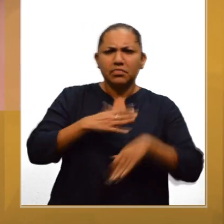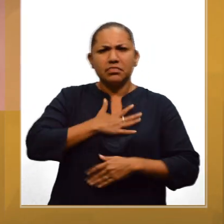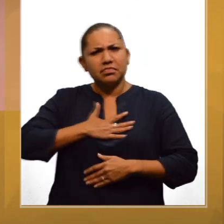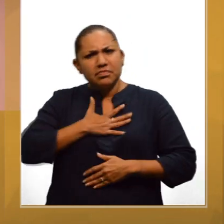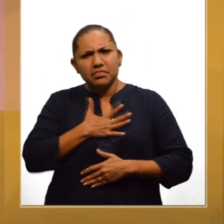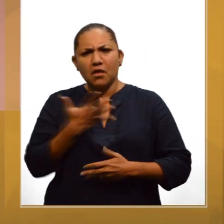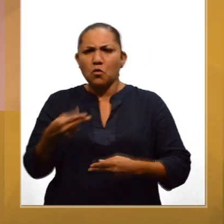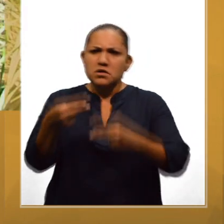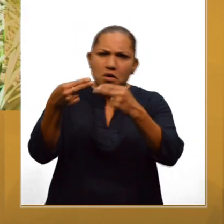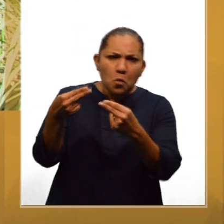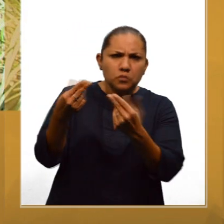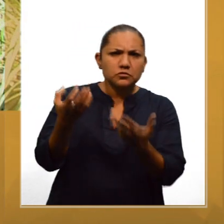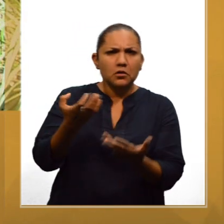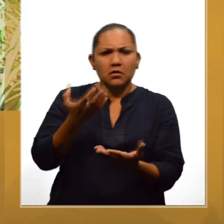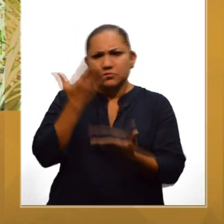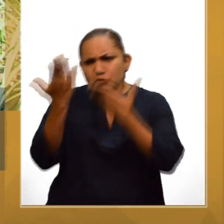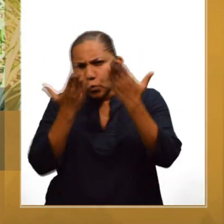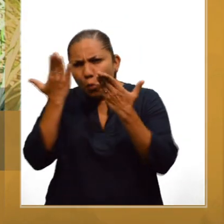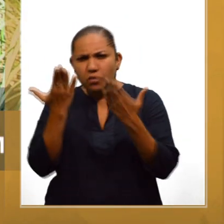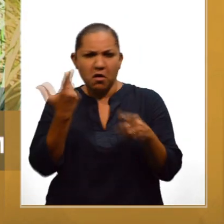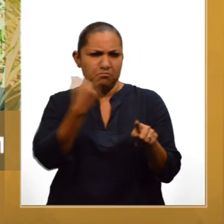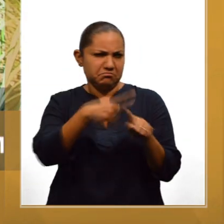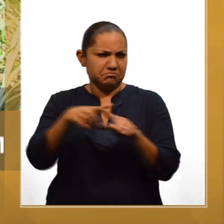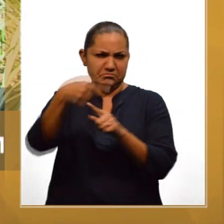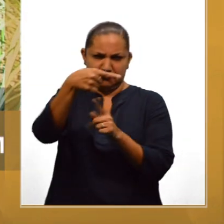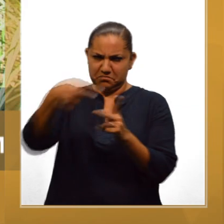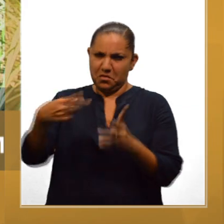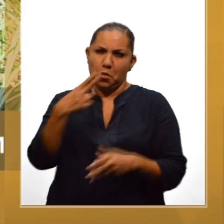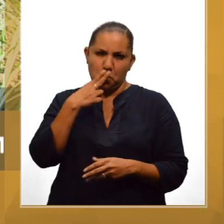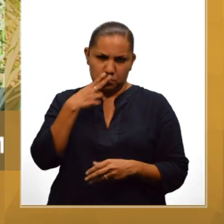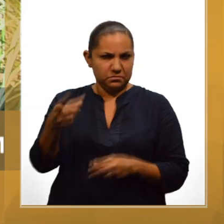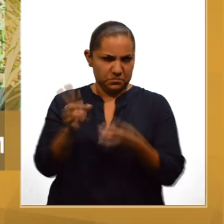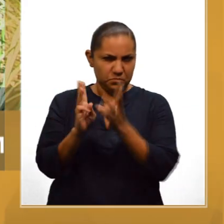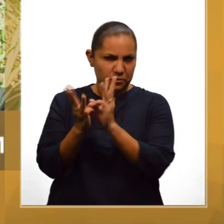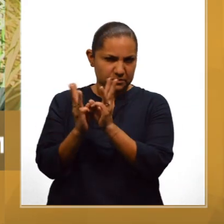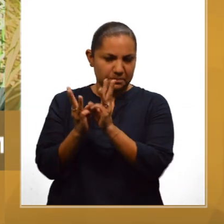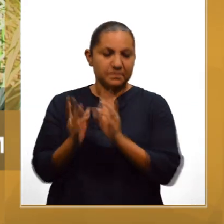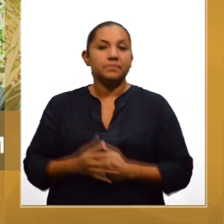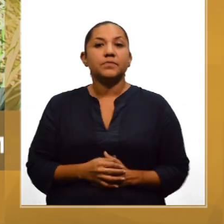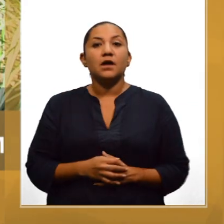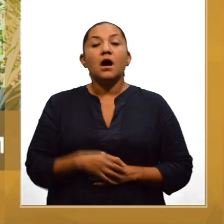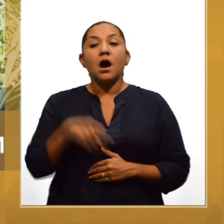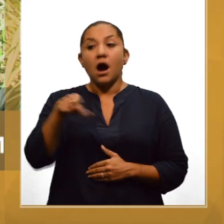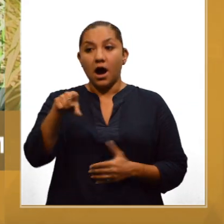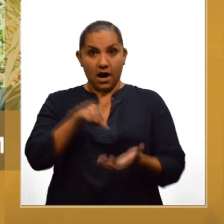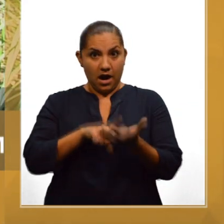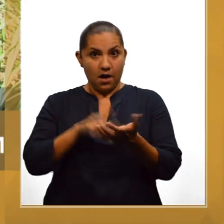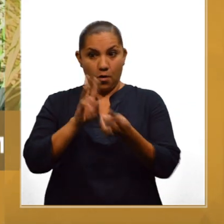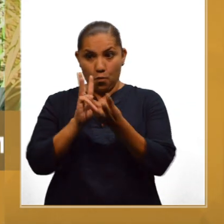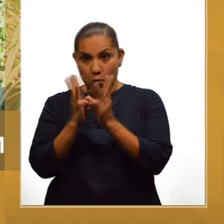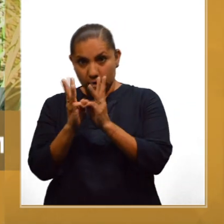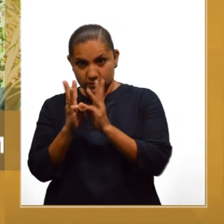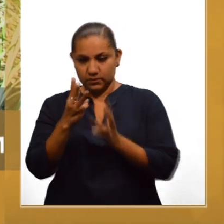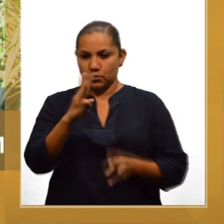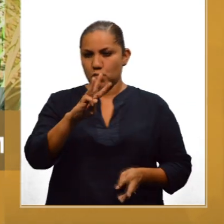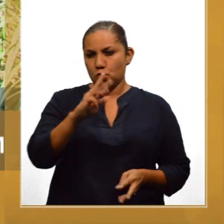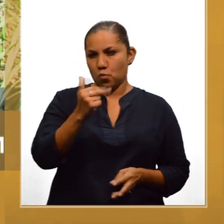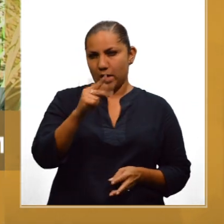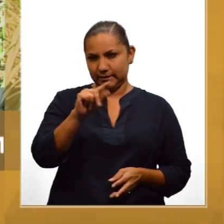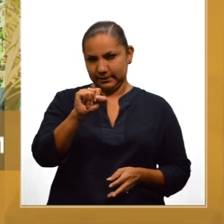¿Qué es Hoy en día, bajo la lógica que ofrece esta herramienta, principalmente los smartphones,